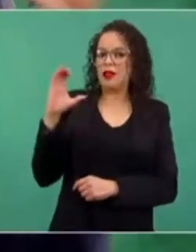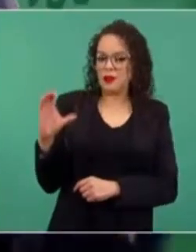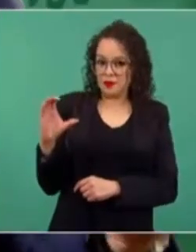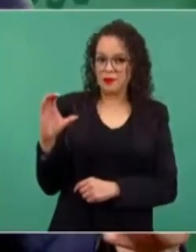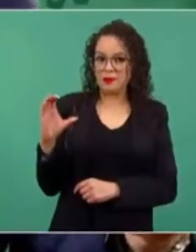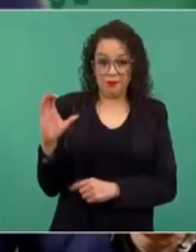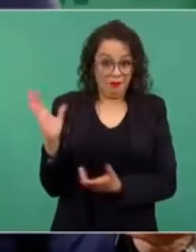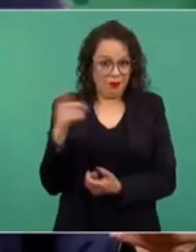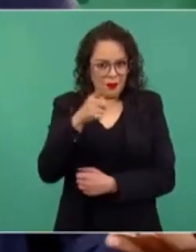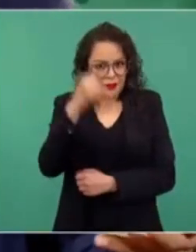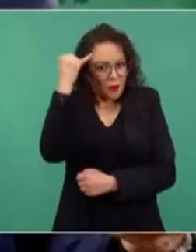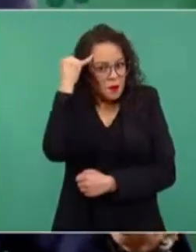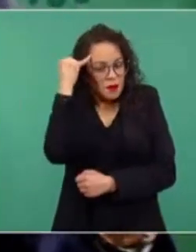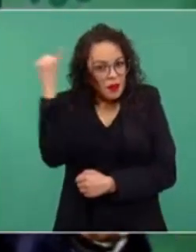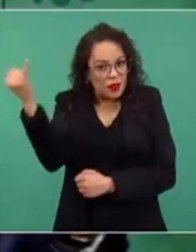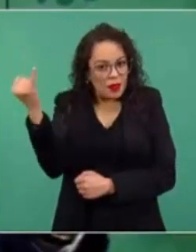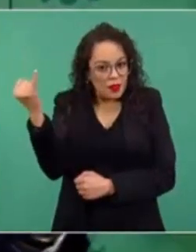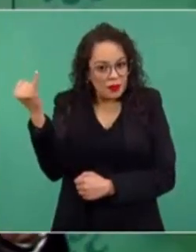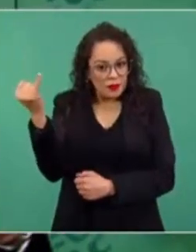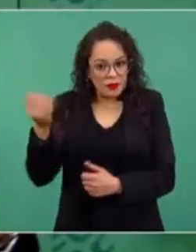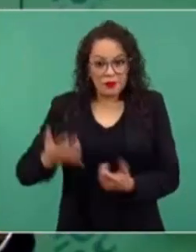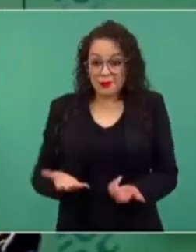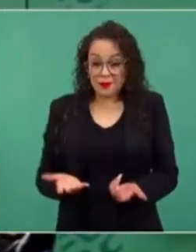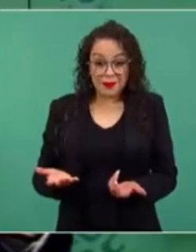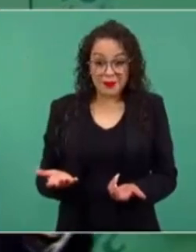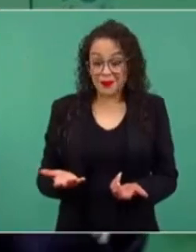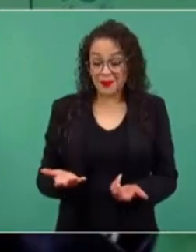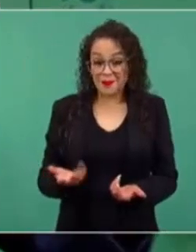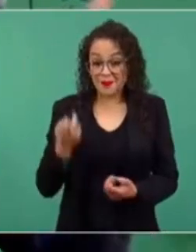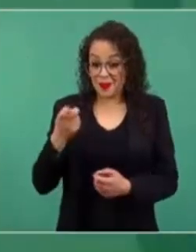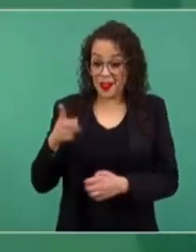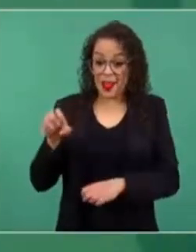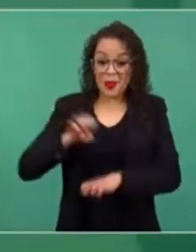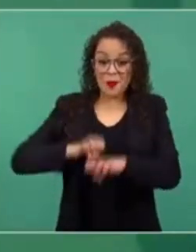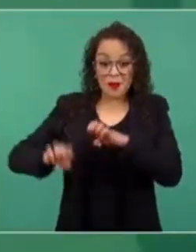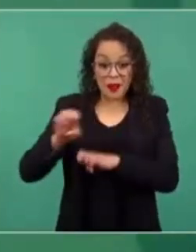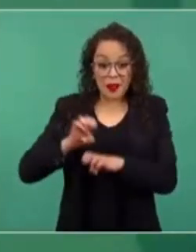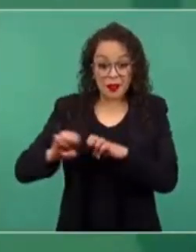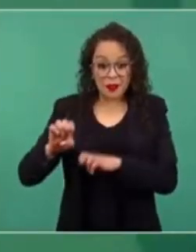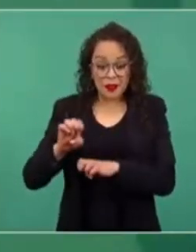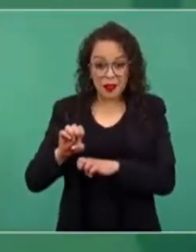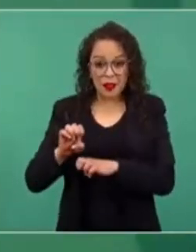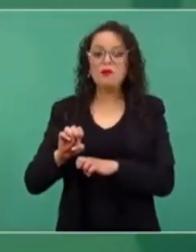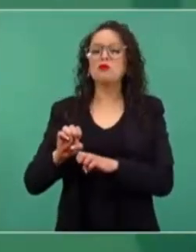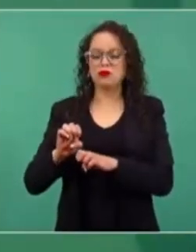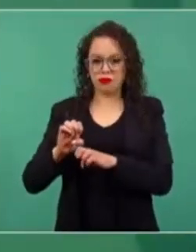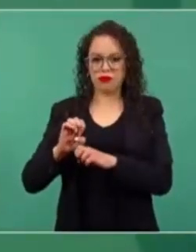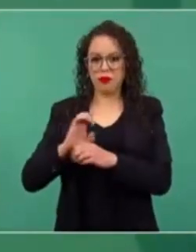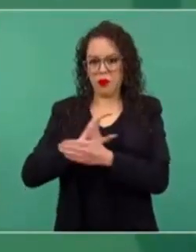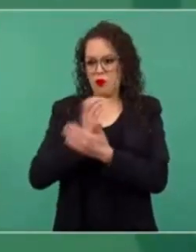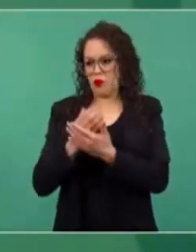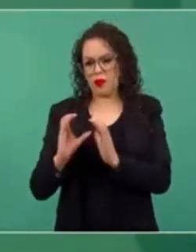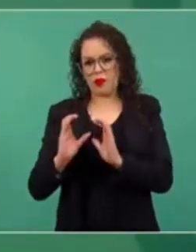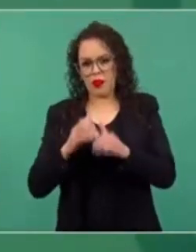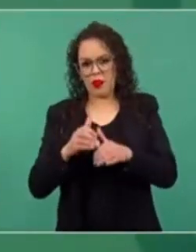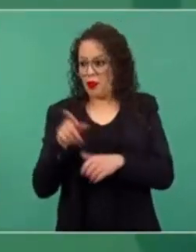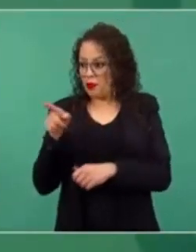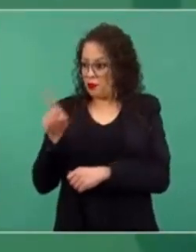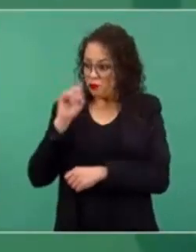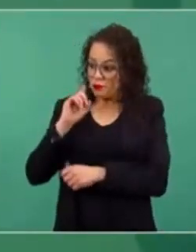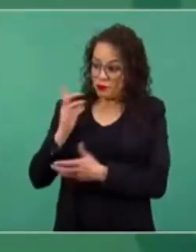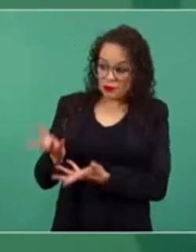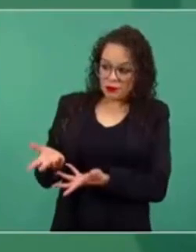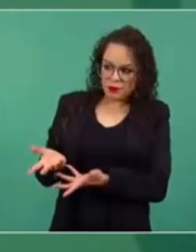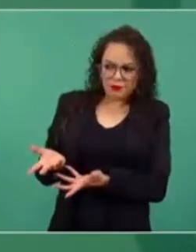Imagínense, es una empresa que contrata a la secretaria de Energía. Se